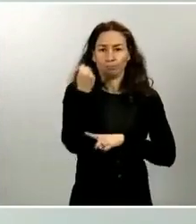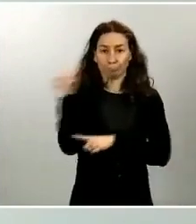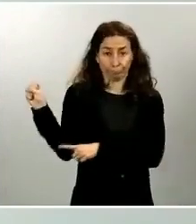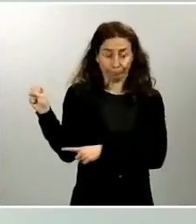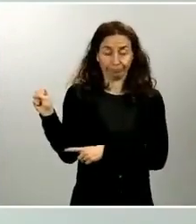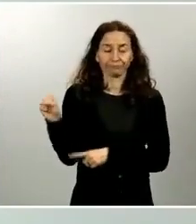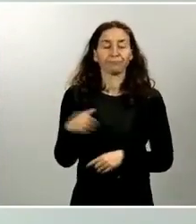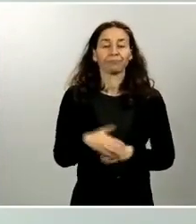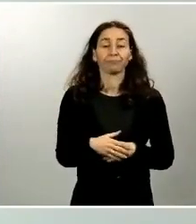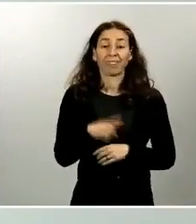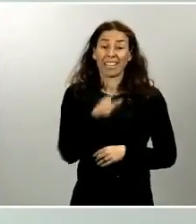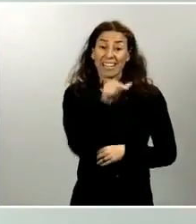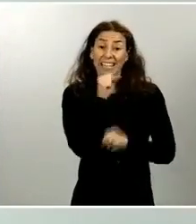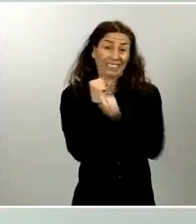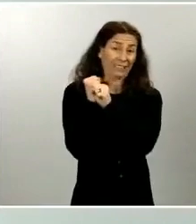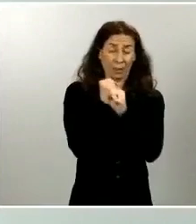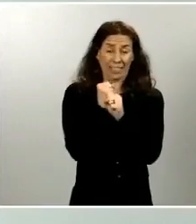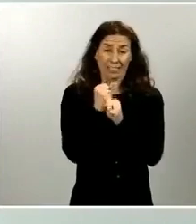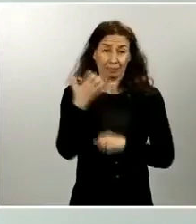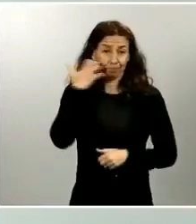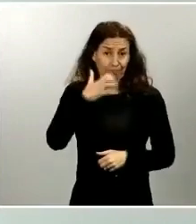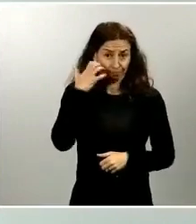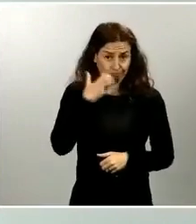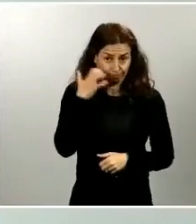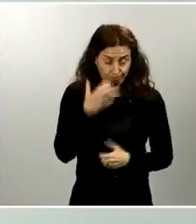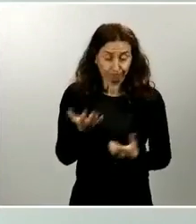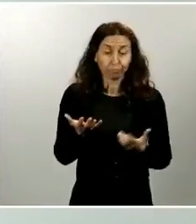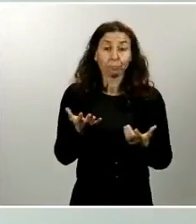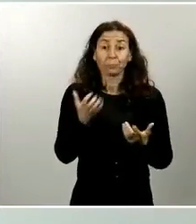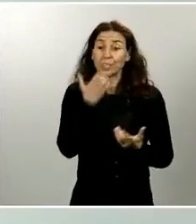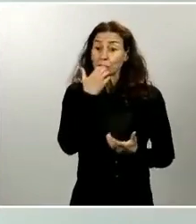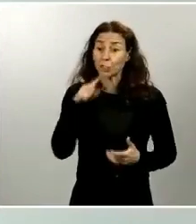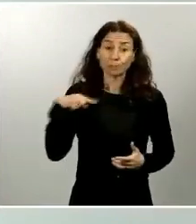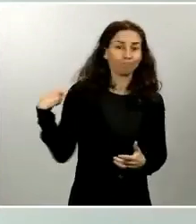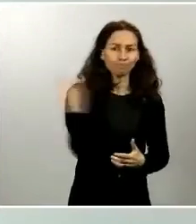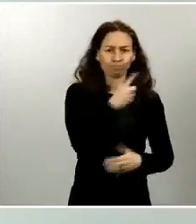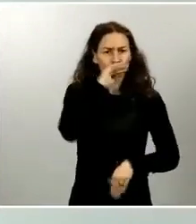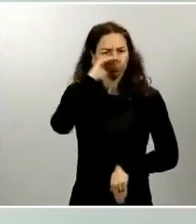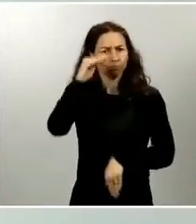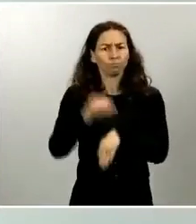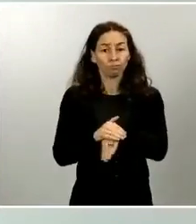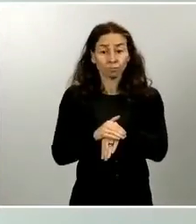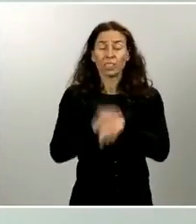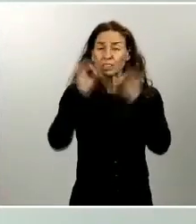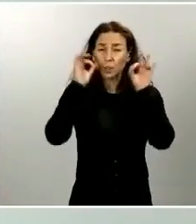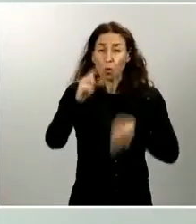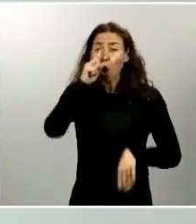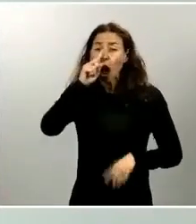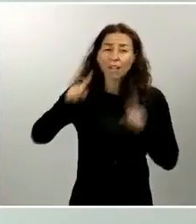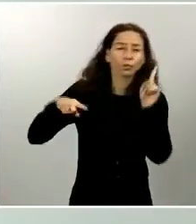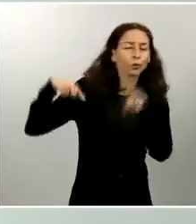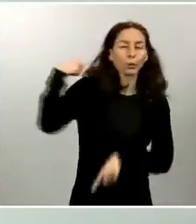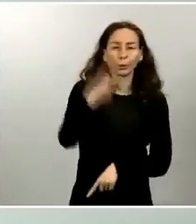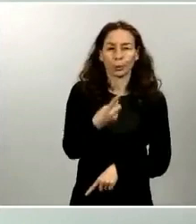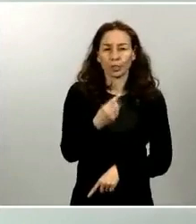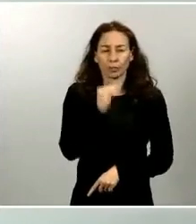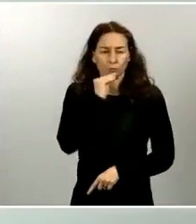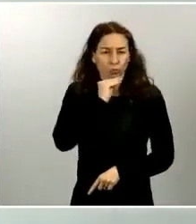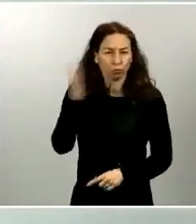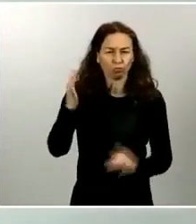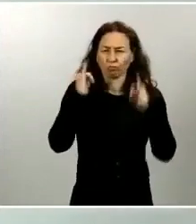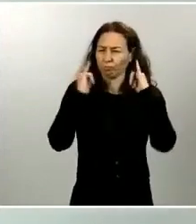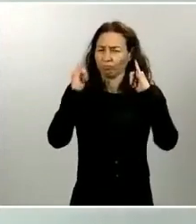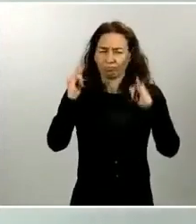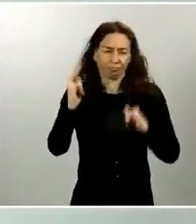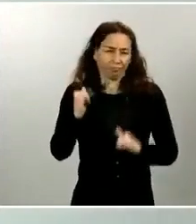atípica, pero si todos cumplimos, seguro que la del año que viene la podremos celebrar y disfrutar por todo lo alto.